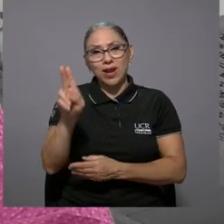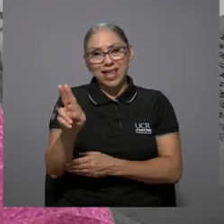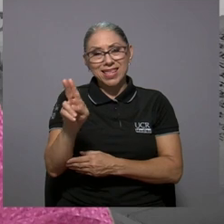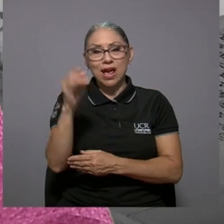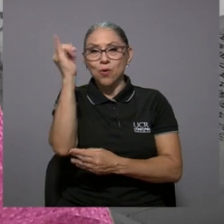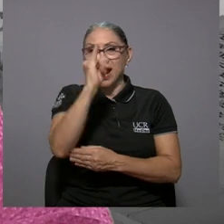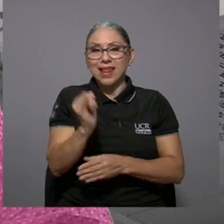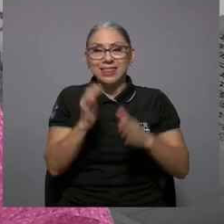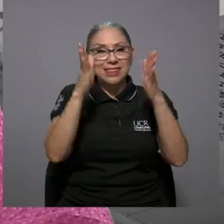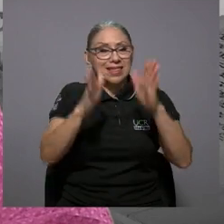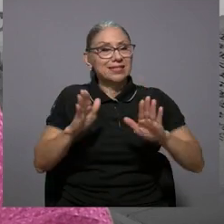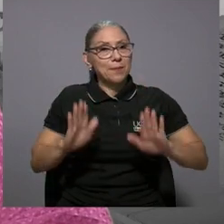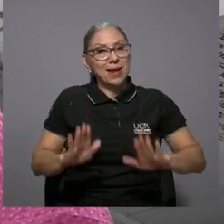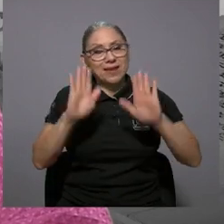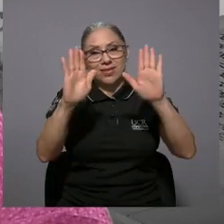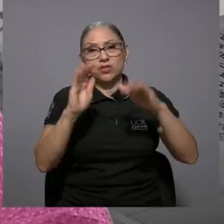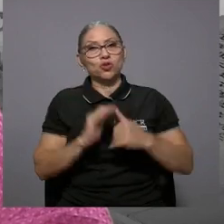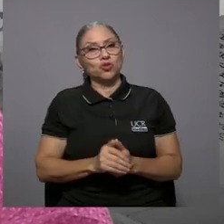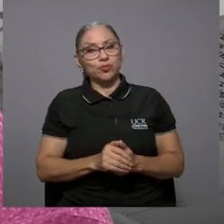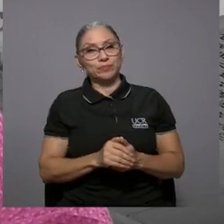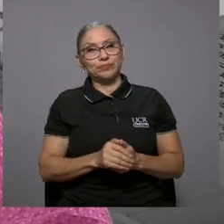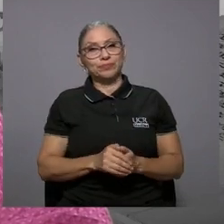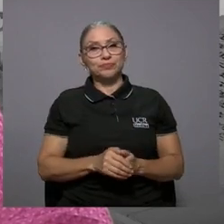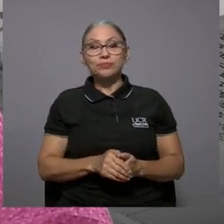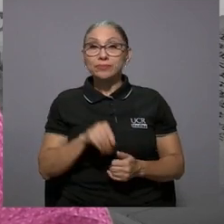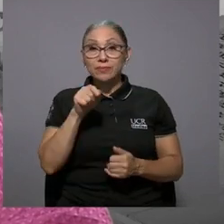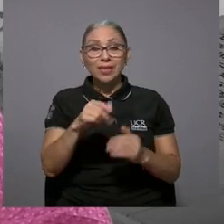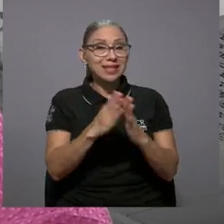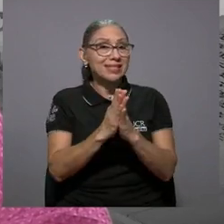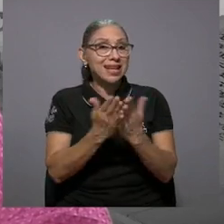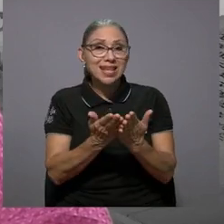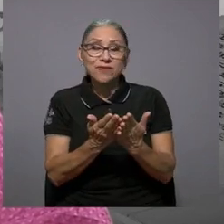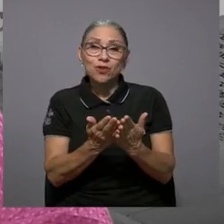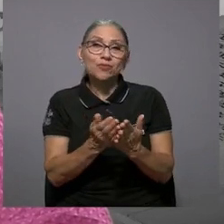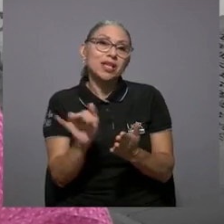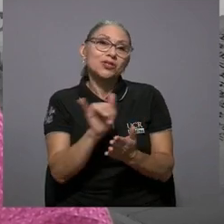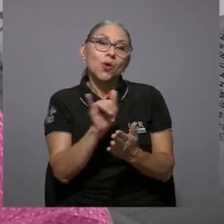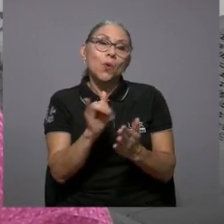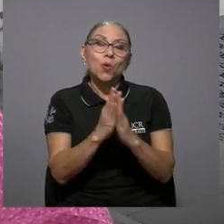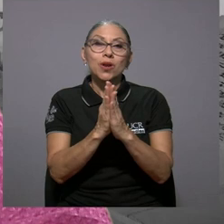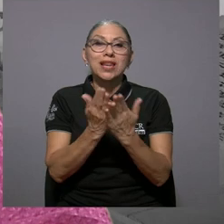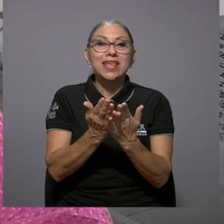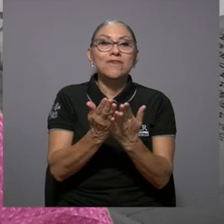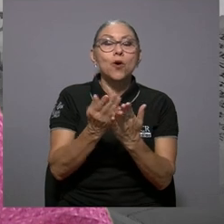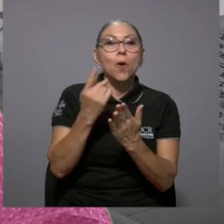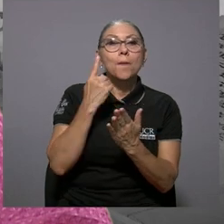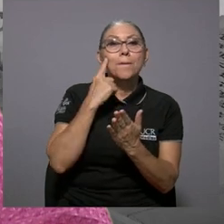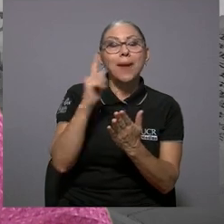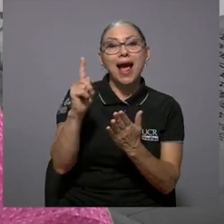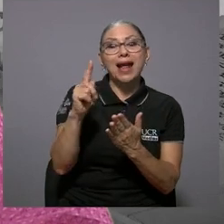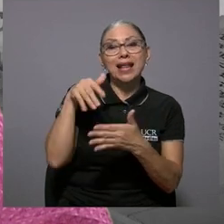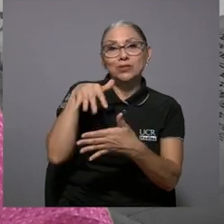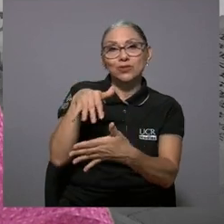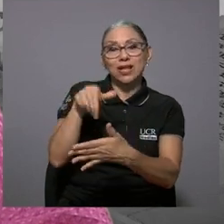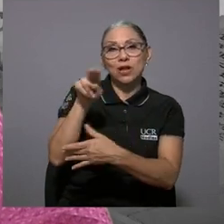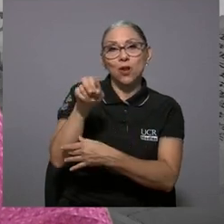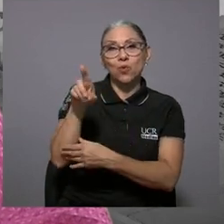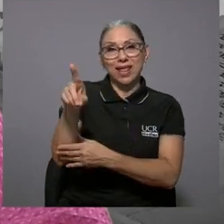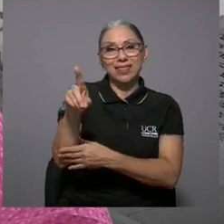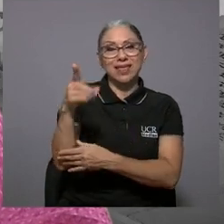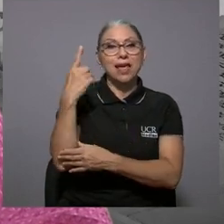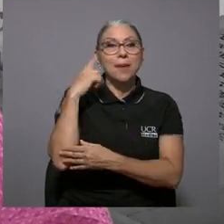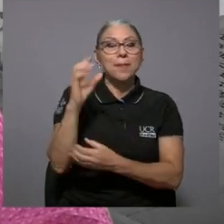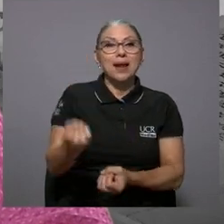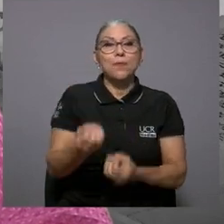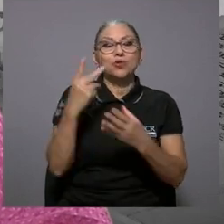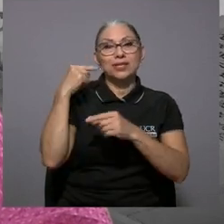unas imágenes bellísimas de José Pablo Ureña que es un artista maravilloso y este libro pues ha servido de libro de